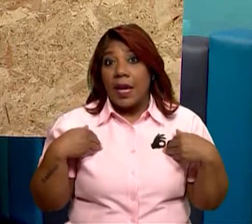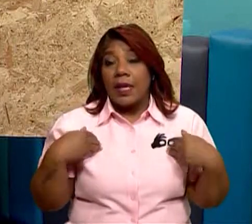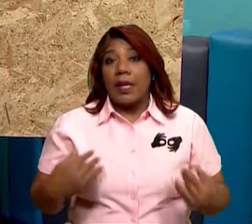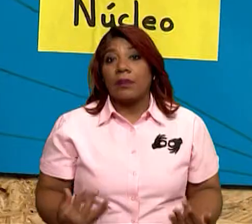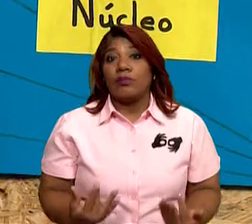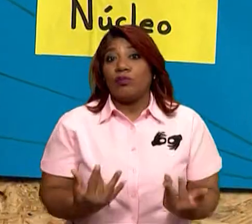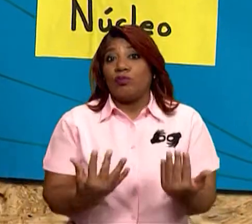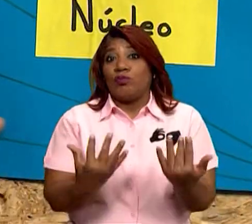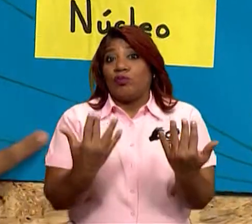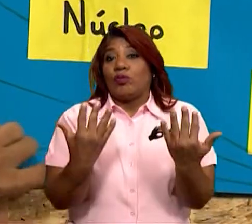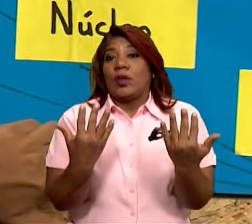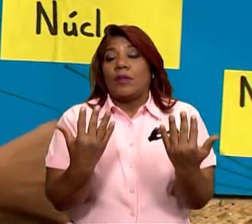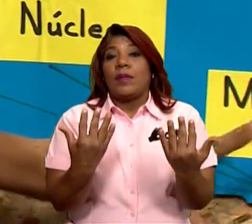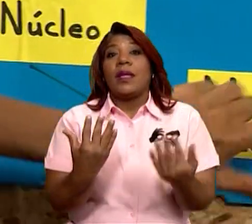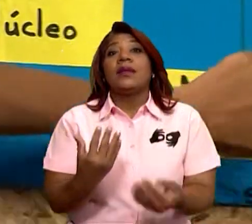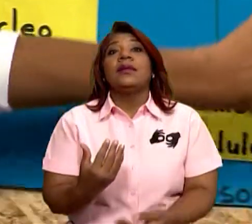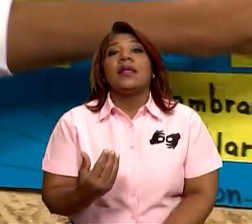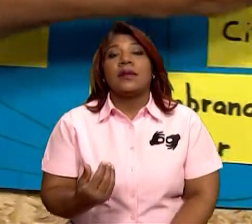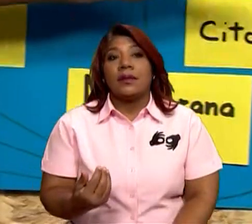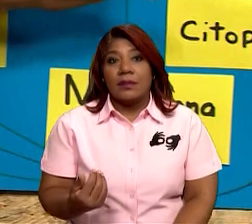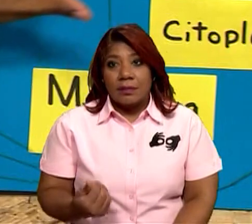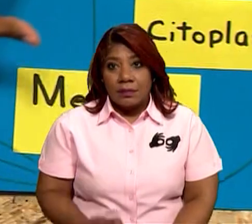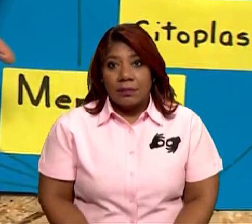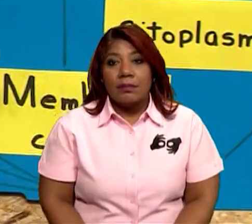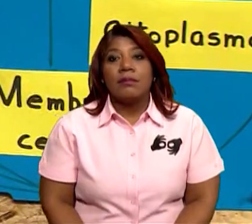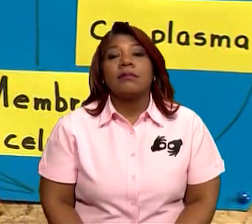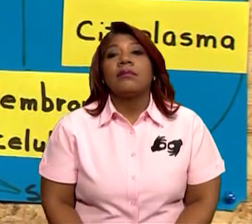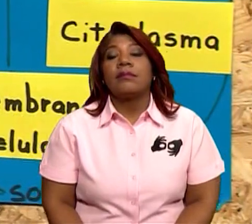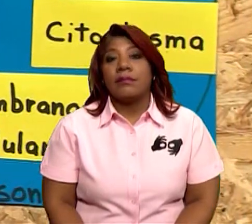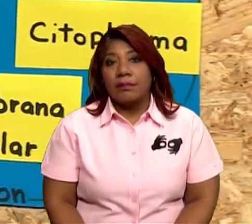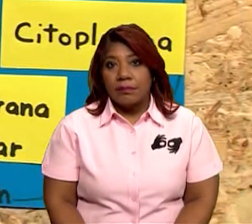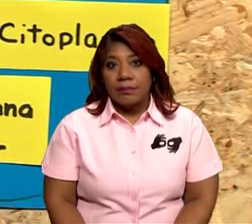las plantas, ¿son qué? ¿Son qué?